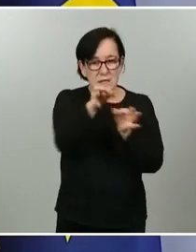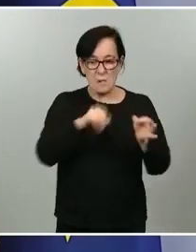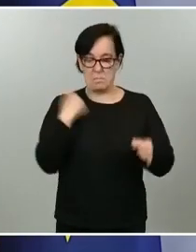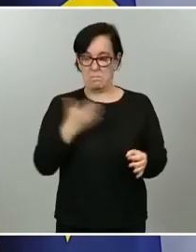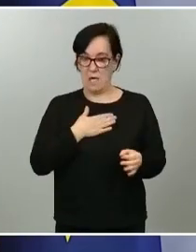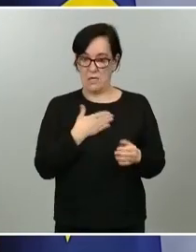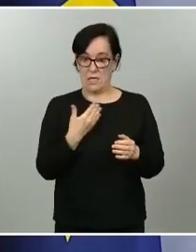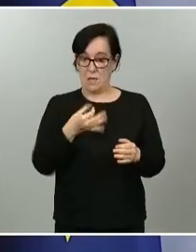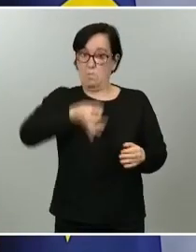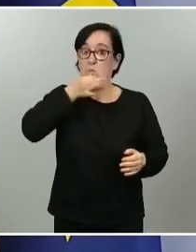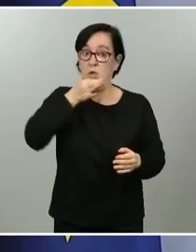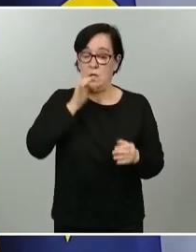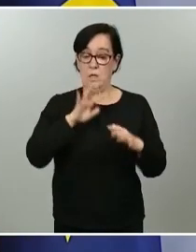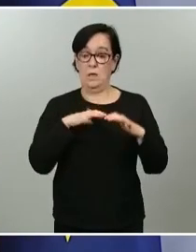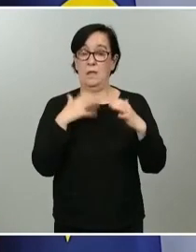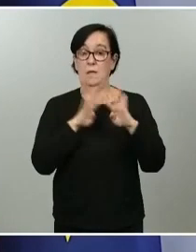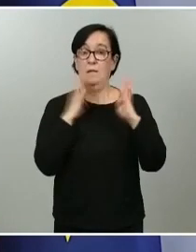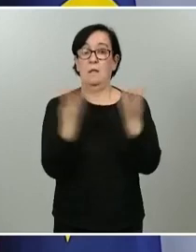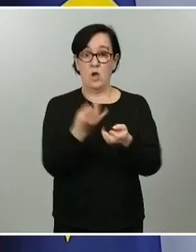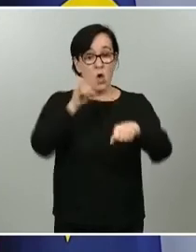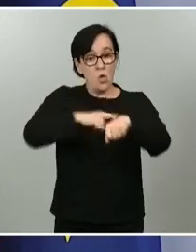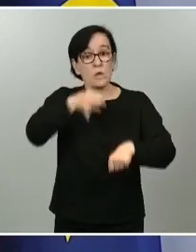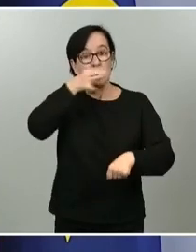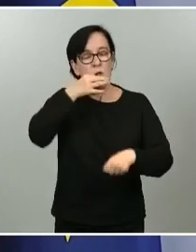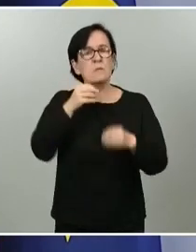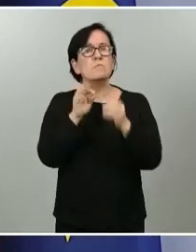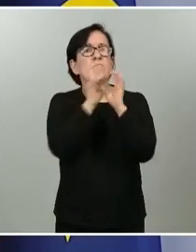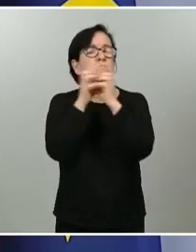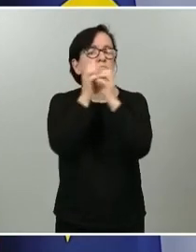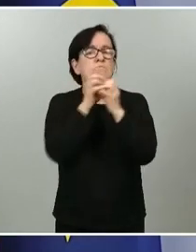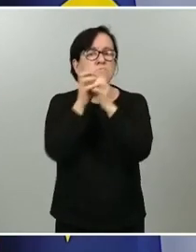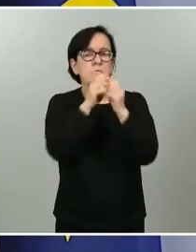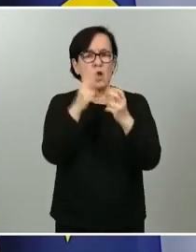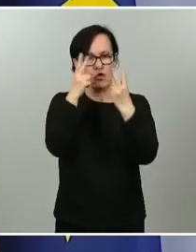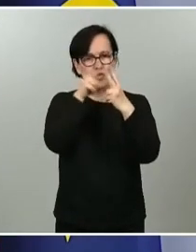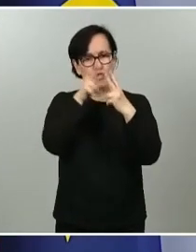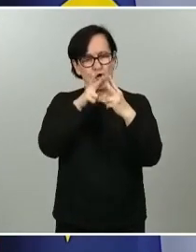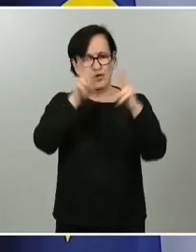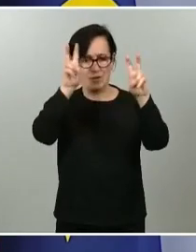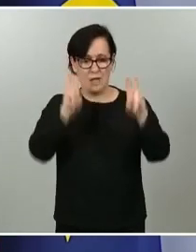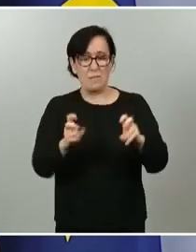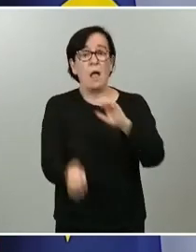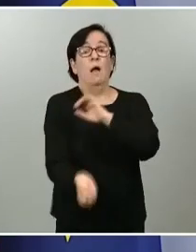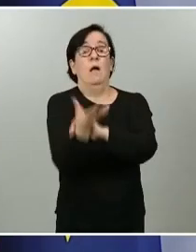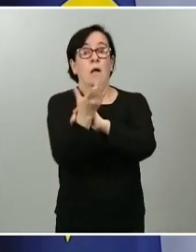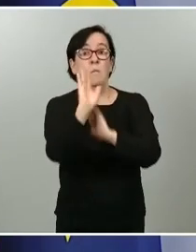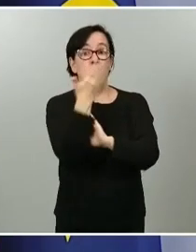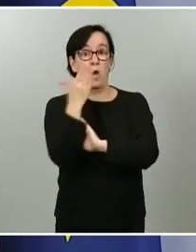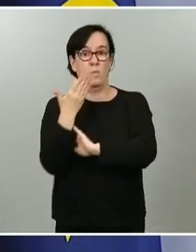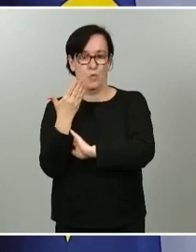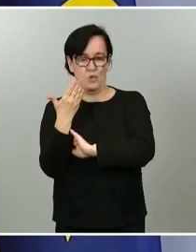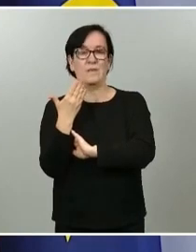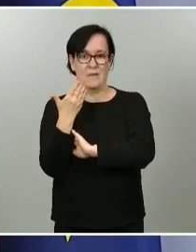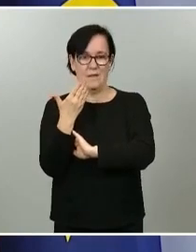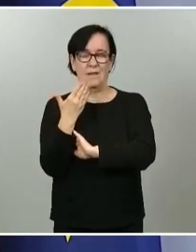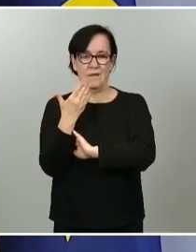que tenemos todos los lunes, por la tarde empezaremos a abordar el estudio de estas dos cuestiones que han aparecido hoy como propuestas en la